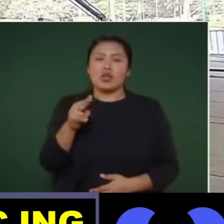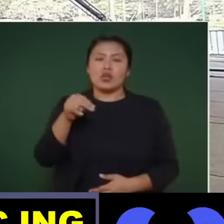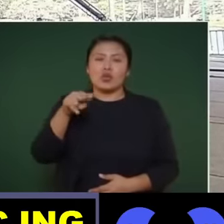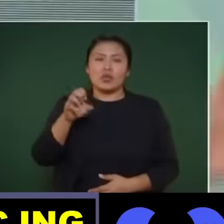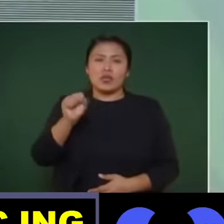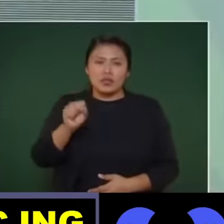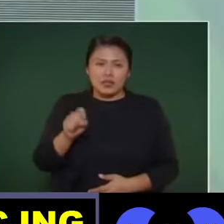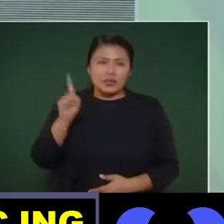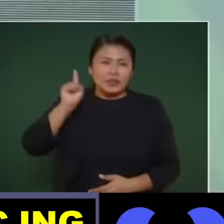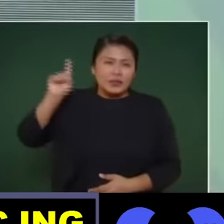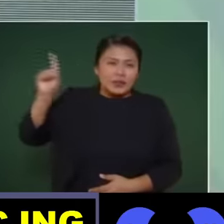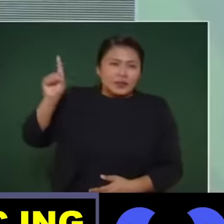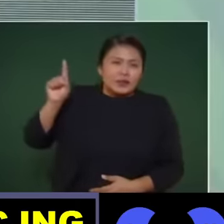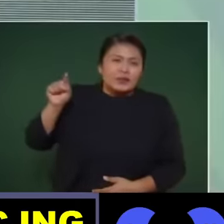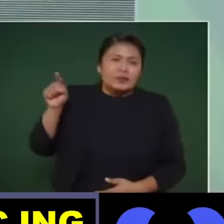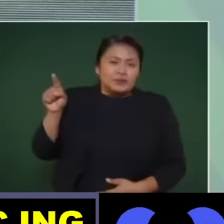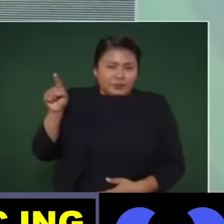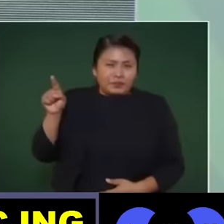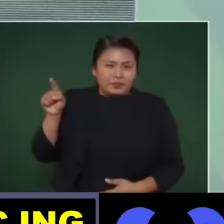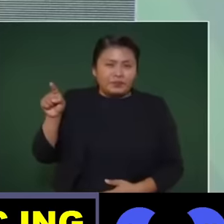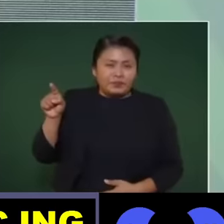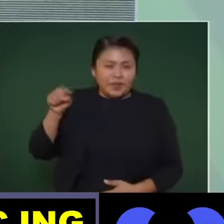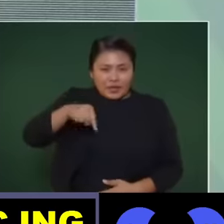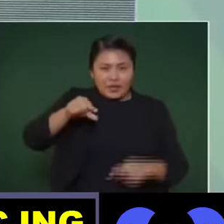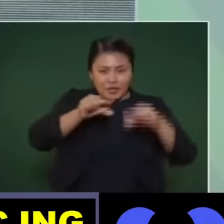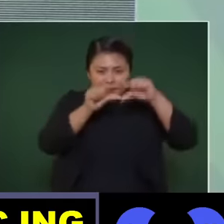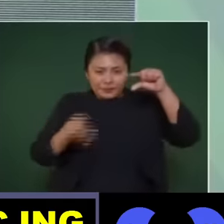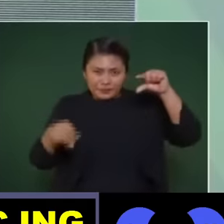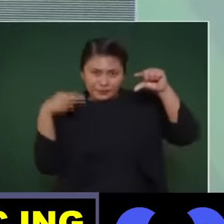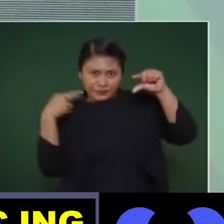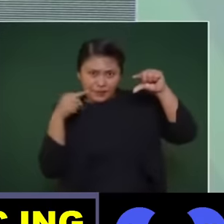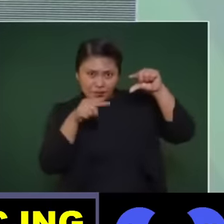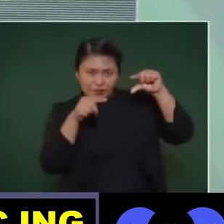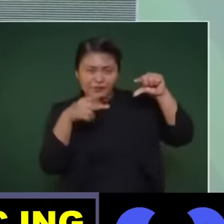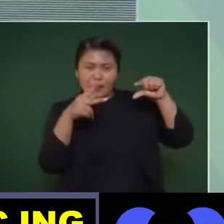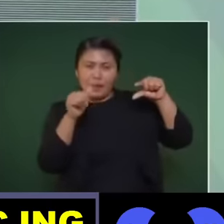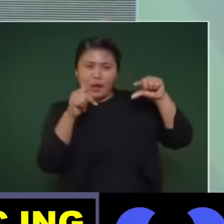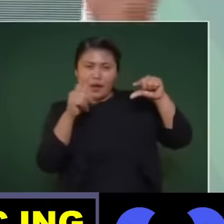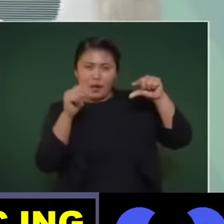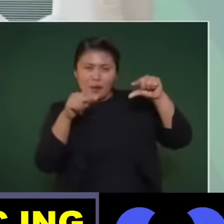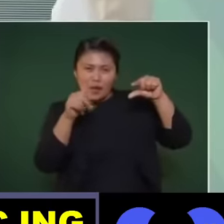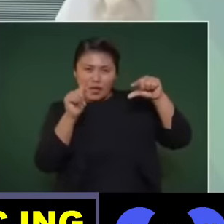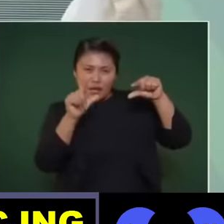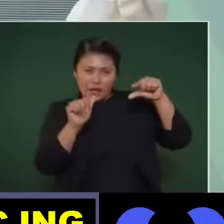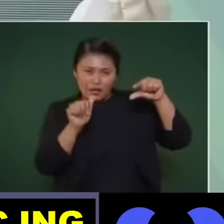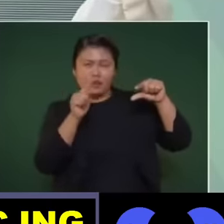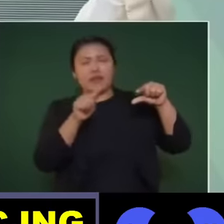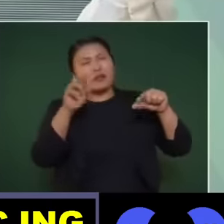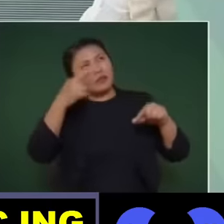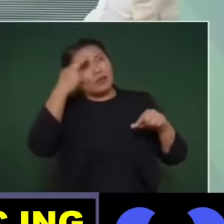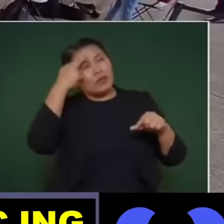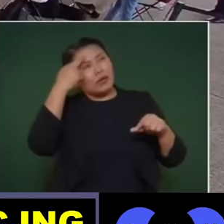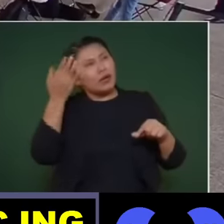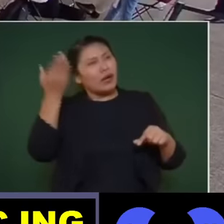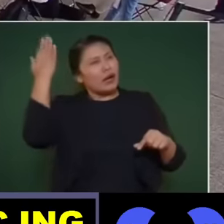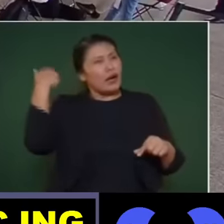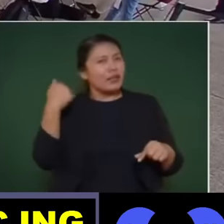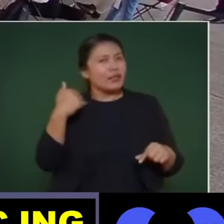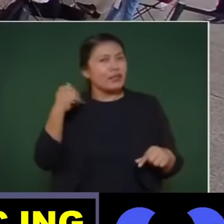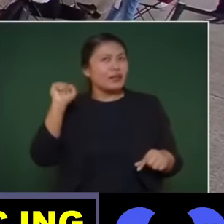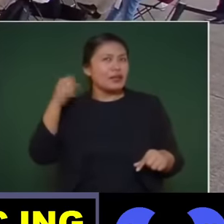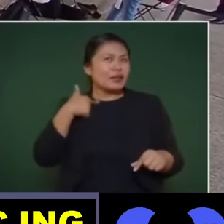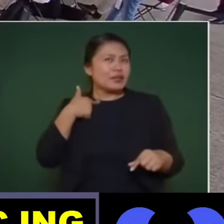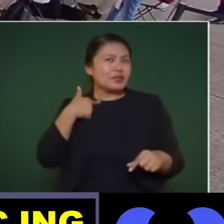Papantla. Pero no lo han terminado. Pero ya lo inauguró, hasta Calderón estuvo, ¿no? O fue